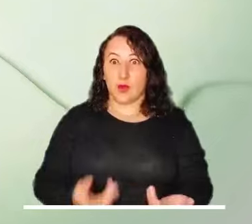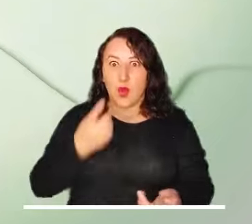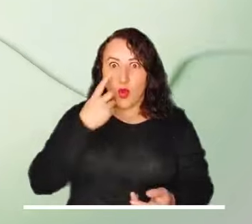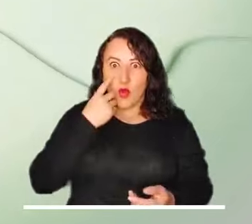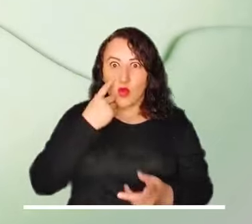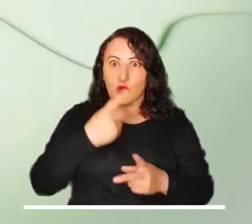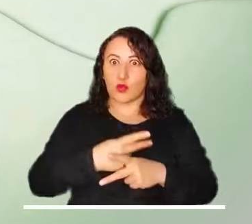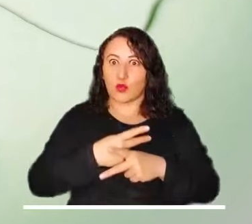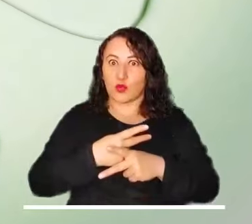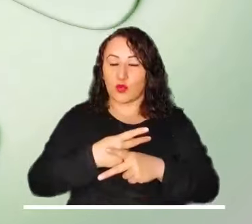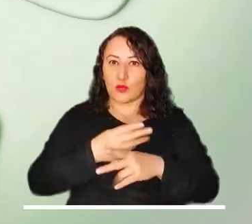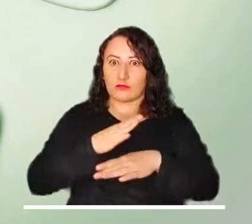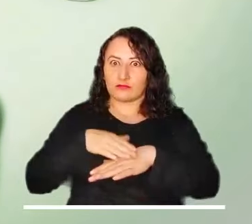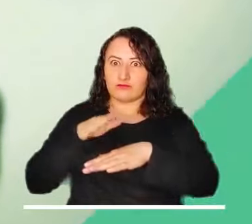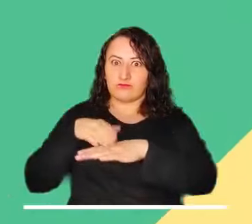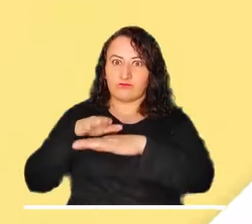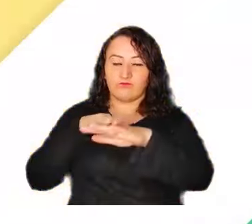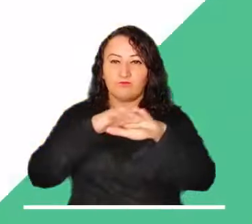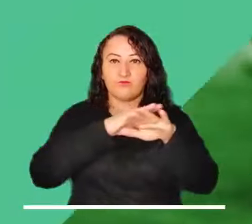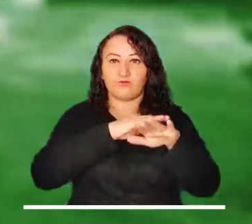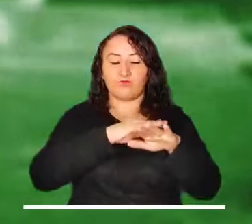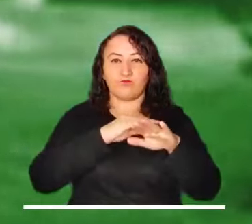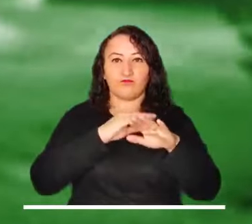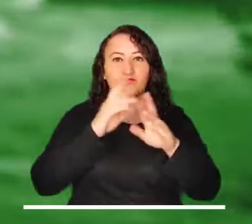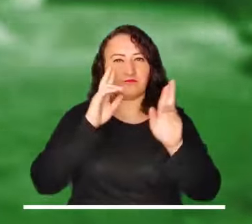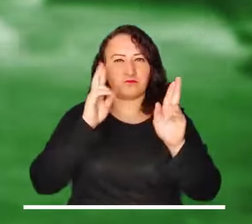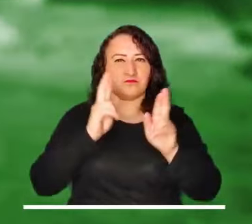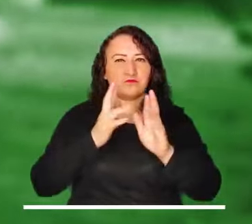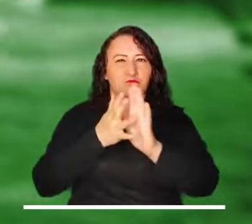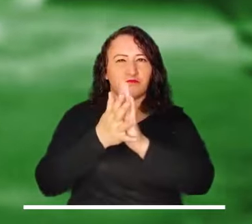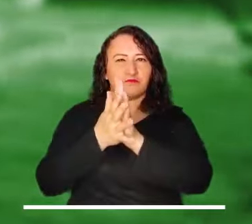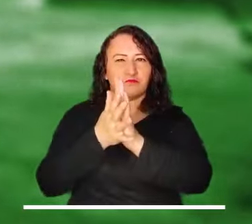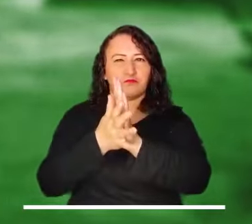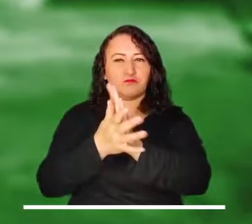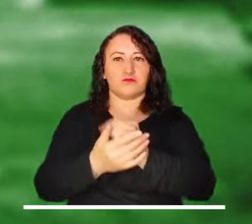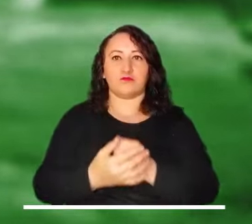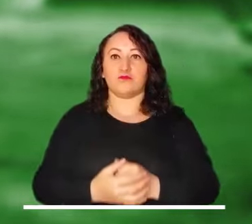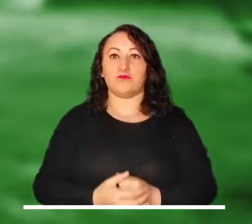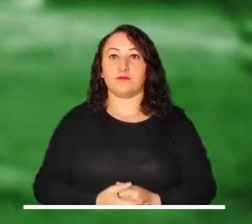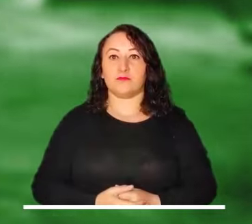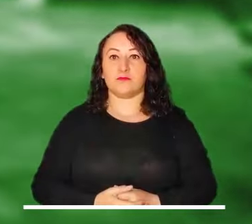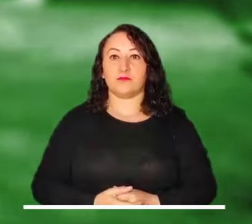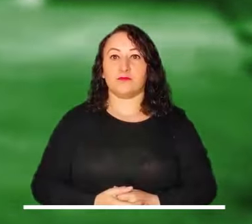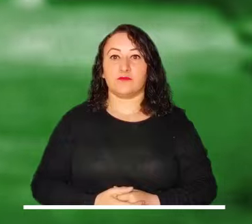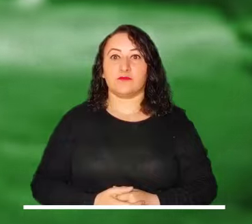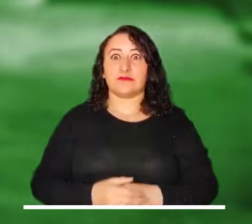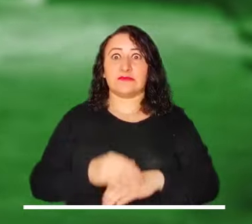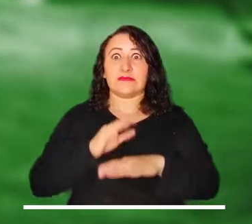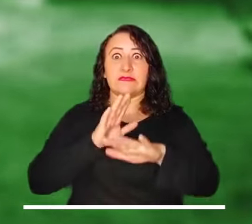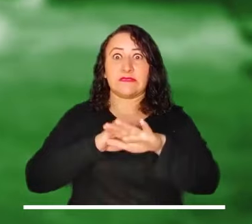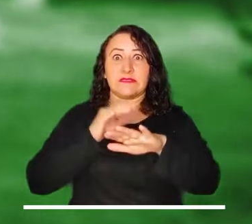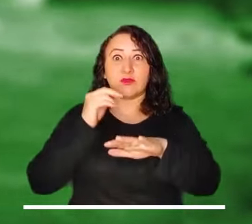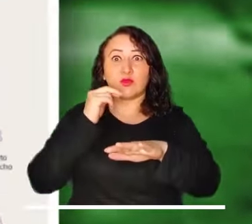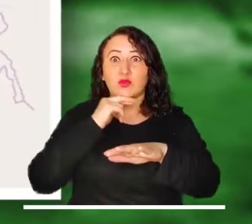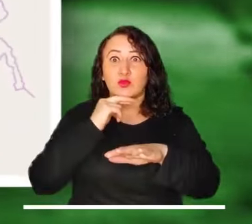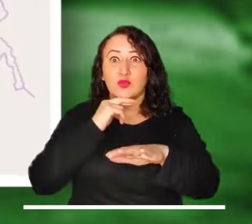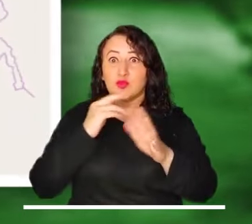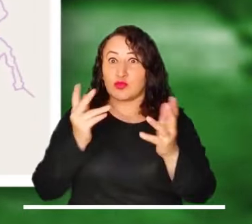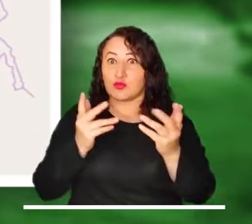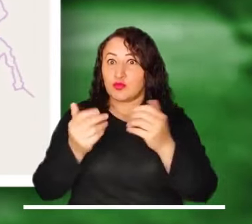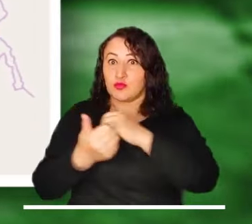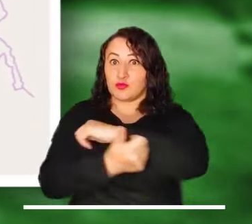en el oriente. No se quede sin conocer nuestro resumen de las alertas más importantes a esta hora.